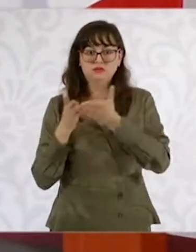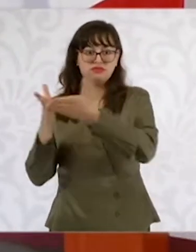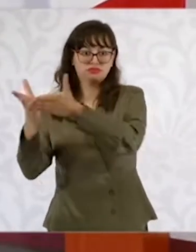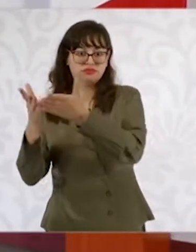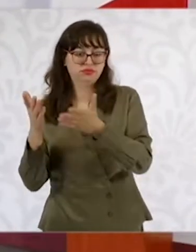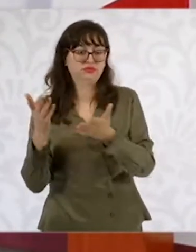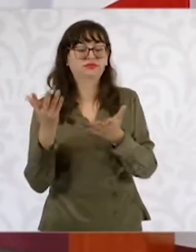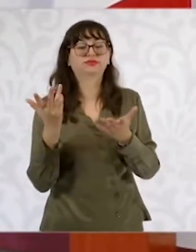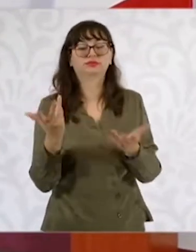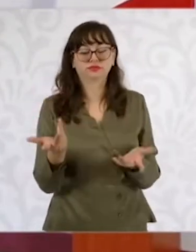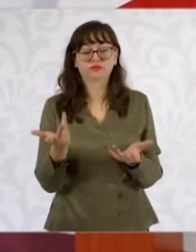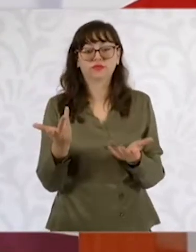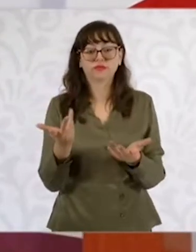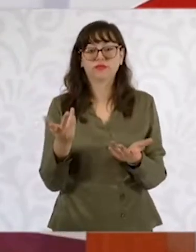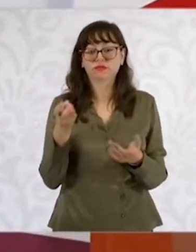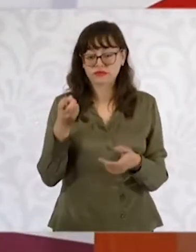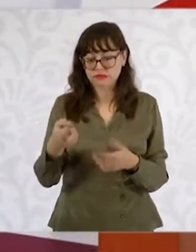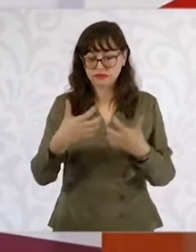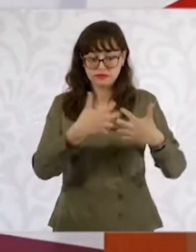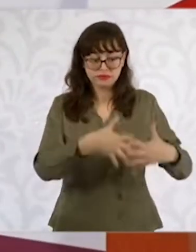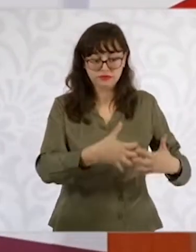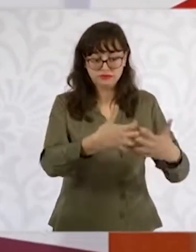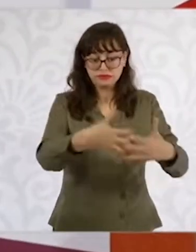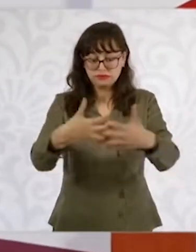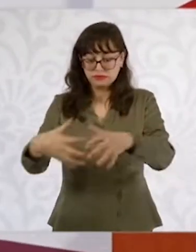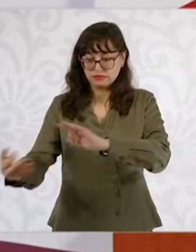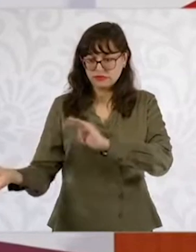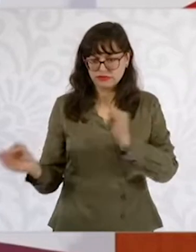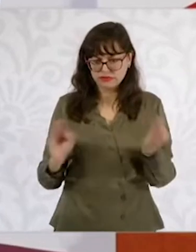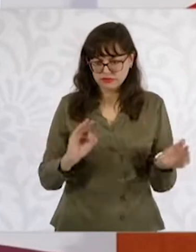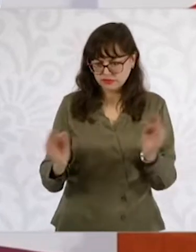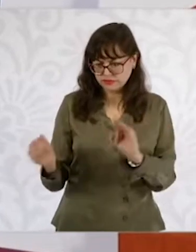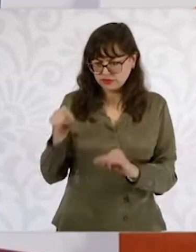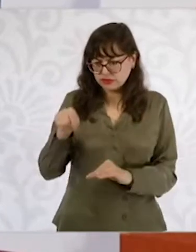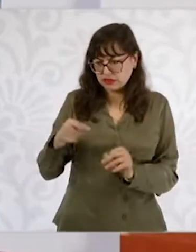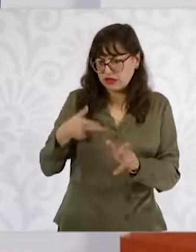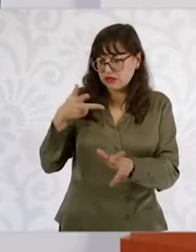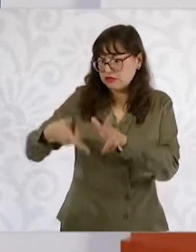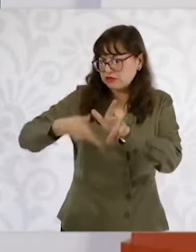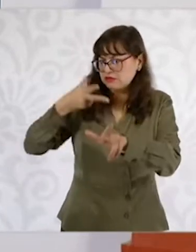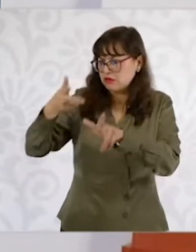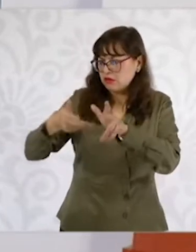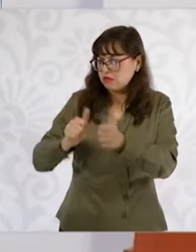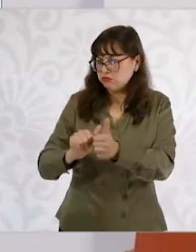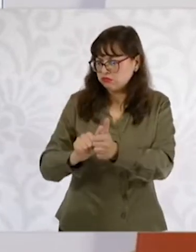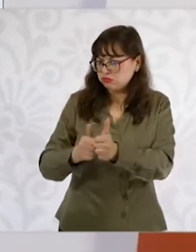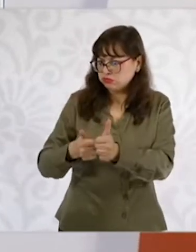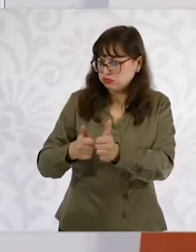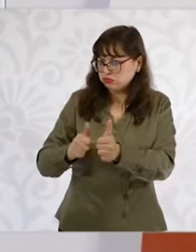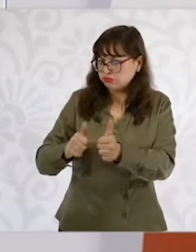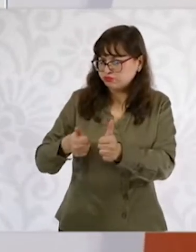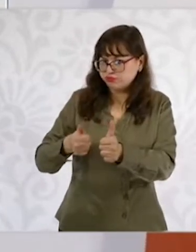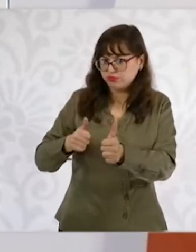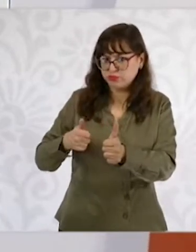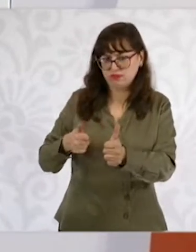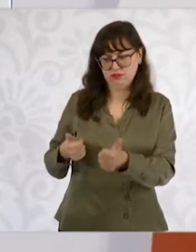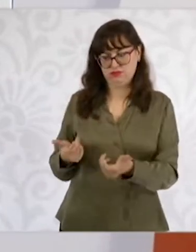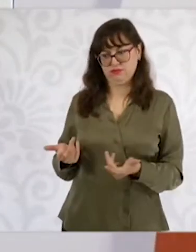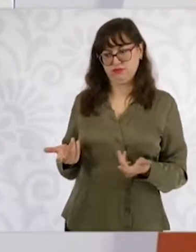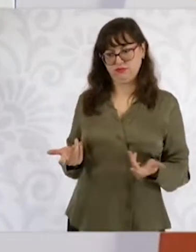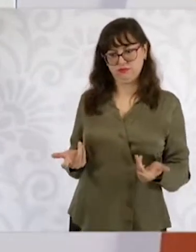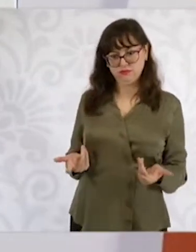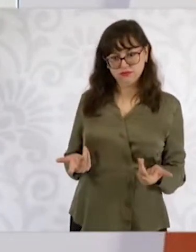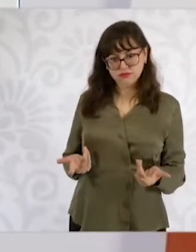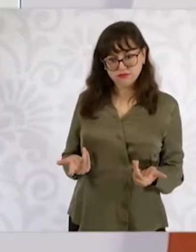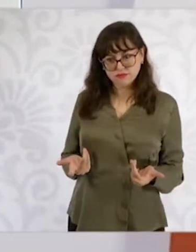centrará en la revisión del tratado, sin que esto implique una renegociación en su totalidad. La mandataria también hizo hincapié en que México esté preparado para enfrentar